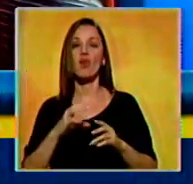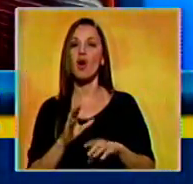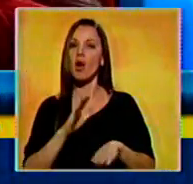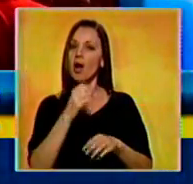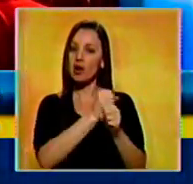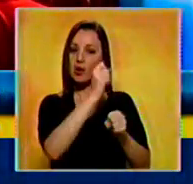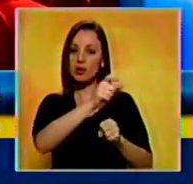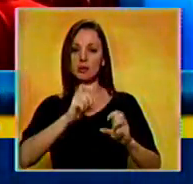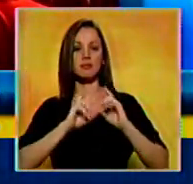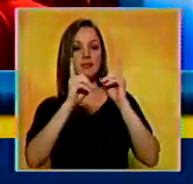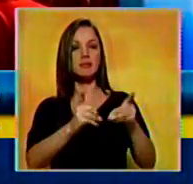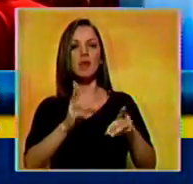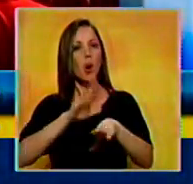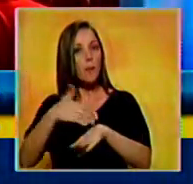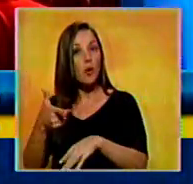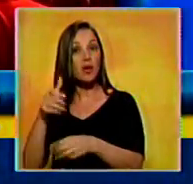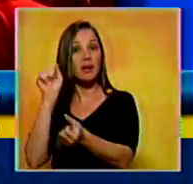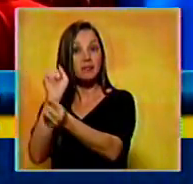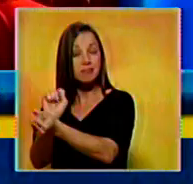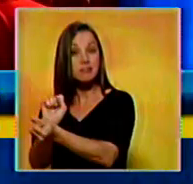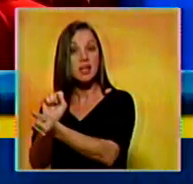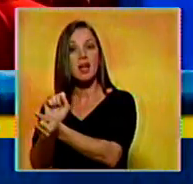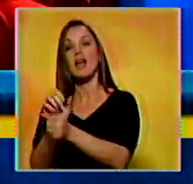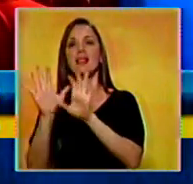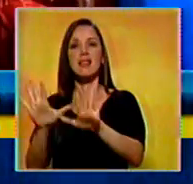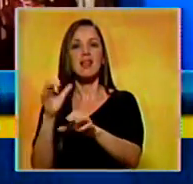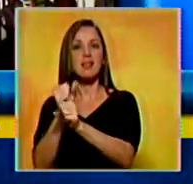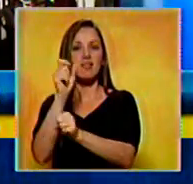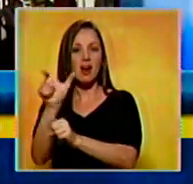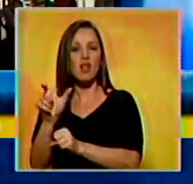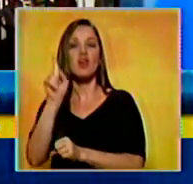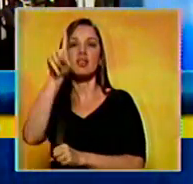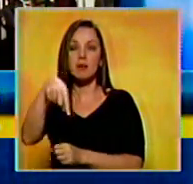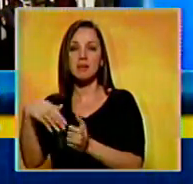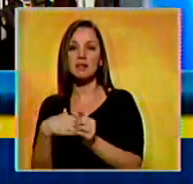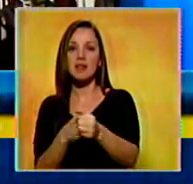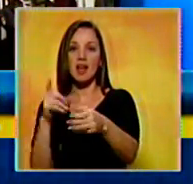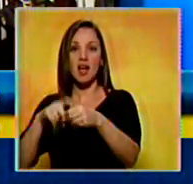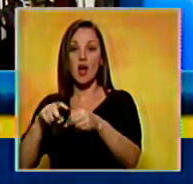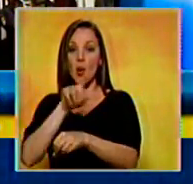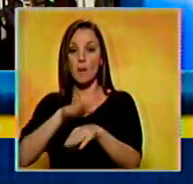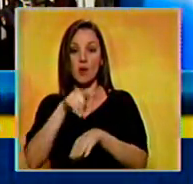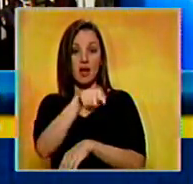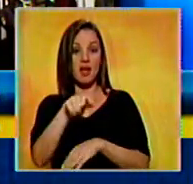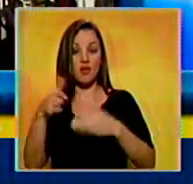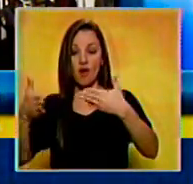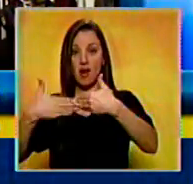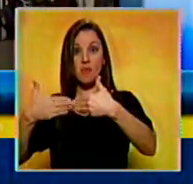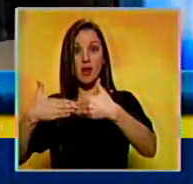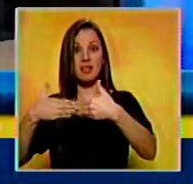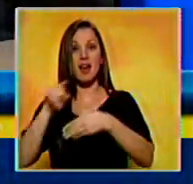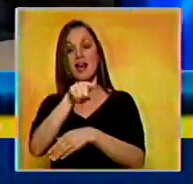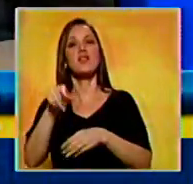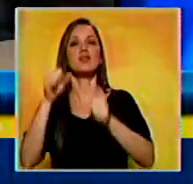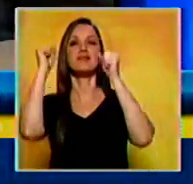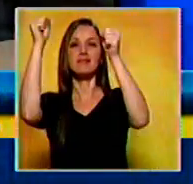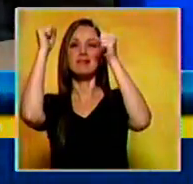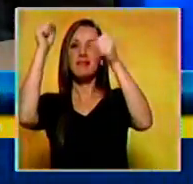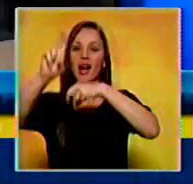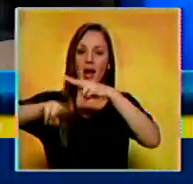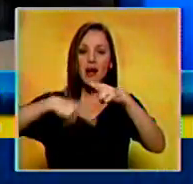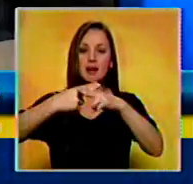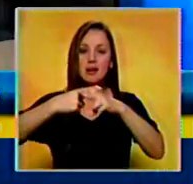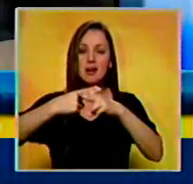detención de 10 empleados, incluyendo dos directivos del sindicato, que realizaban una protesta en la puerta principal del puerto de Puerto Cabello